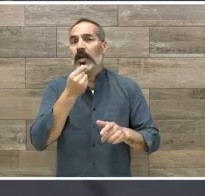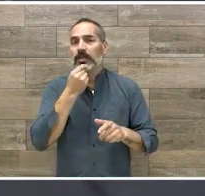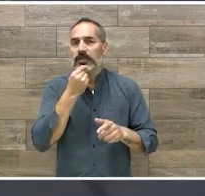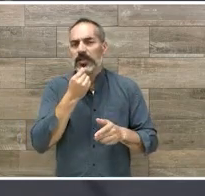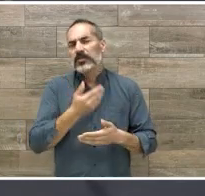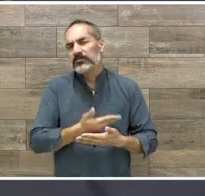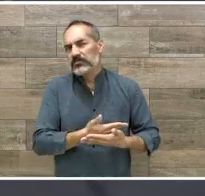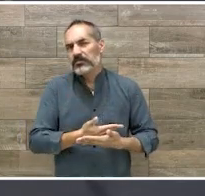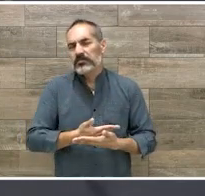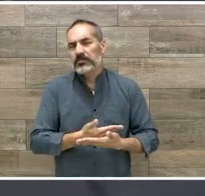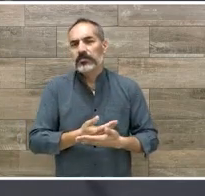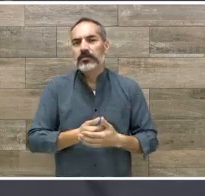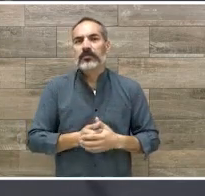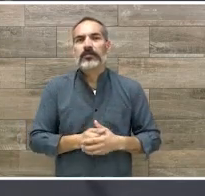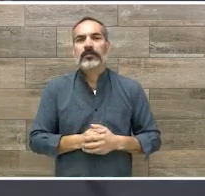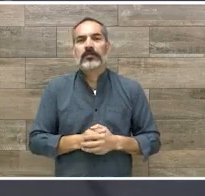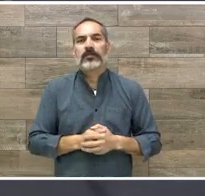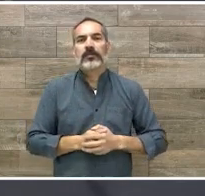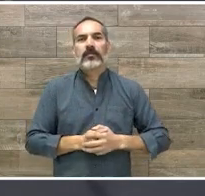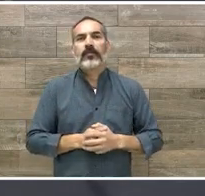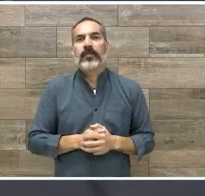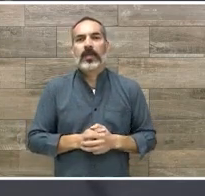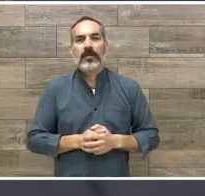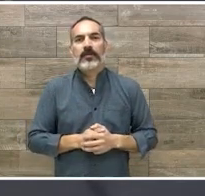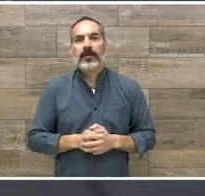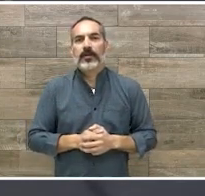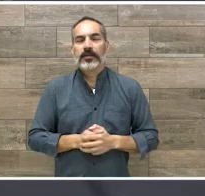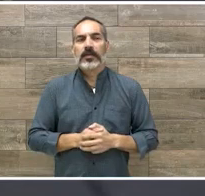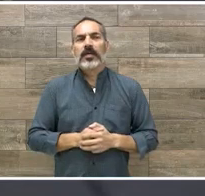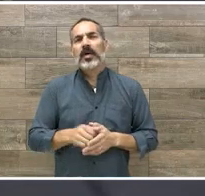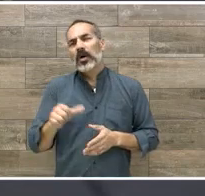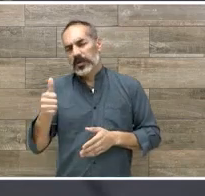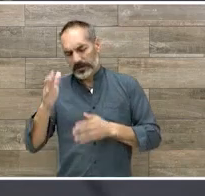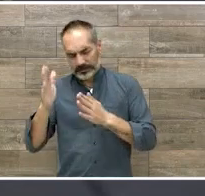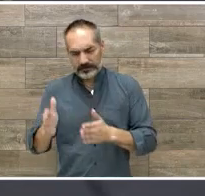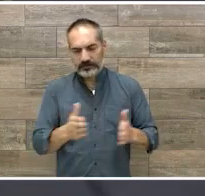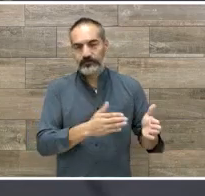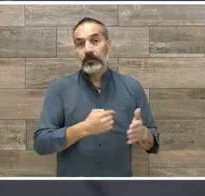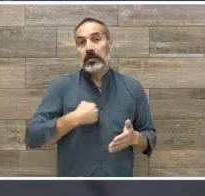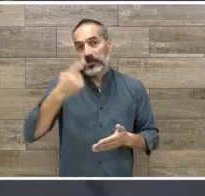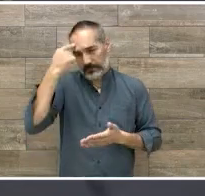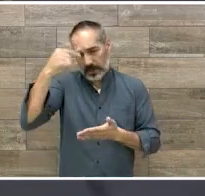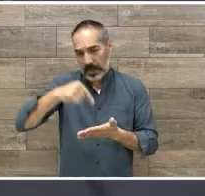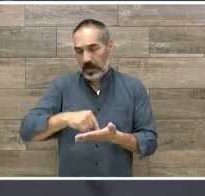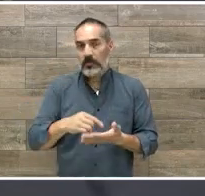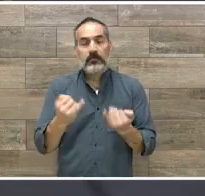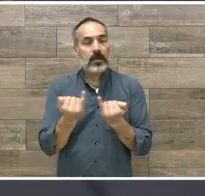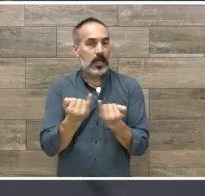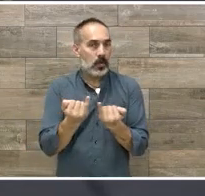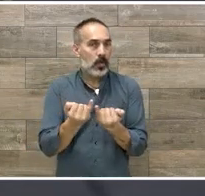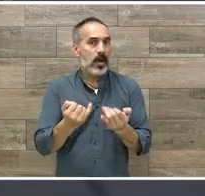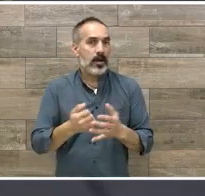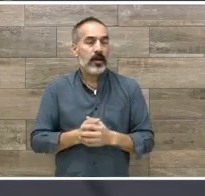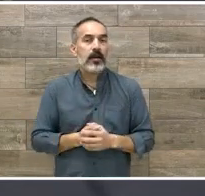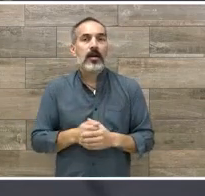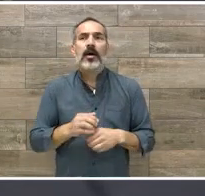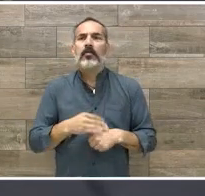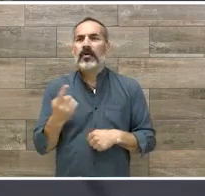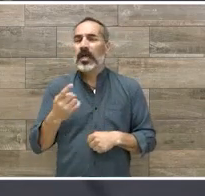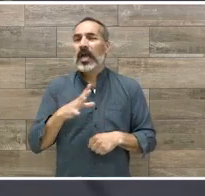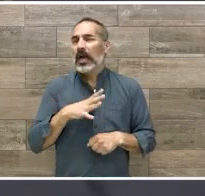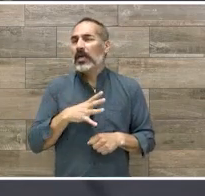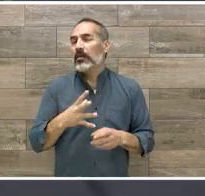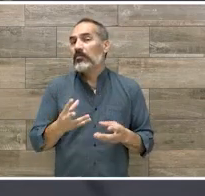parte. Y por otra, supongo también que es por la incidencia que se está